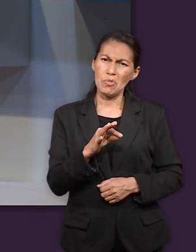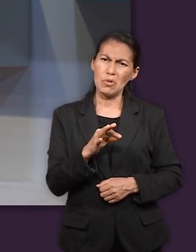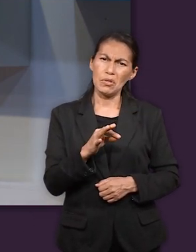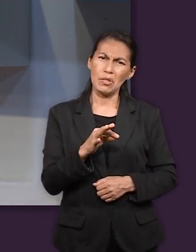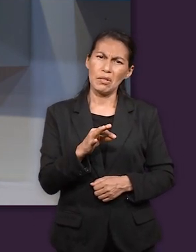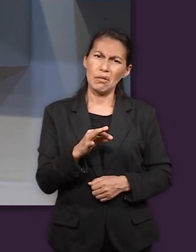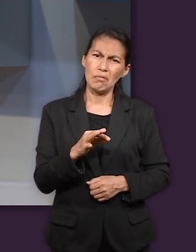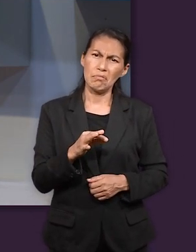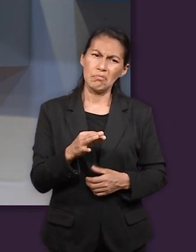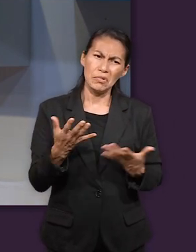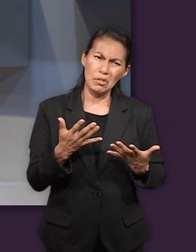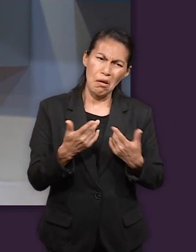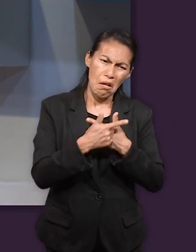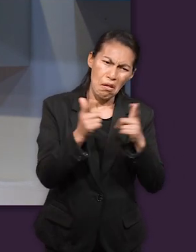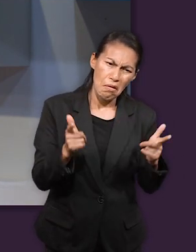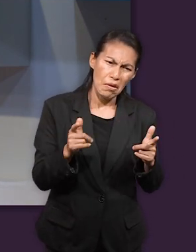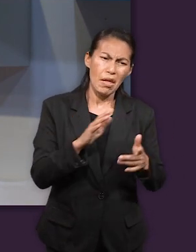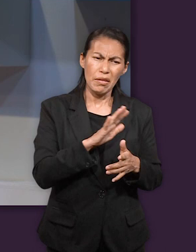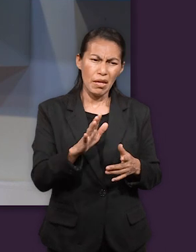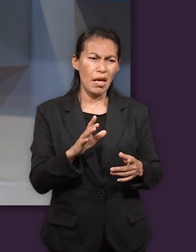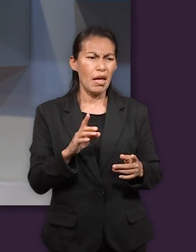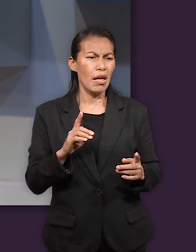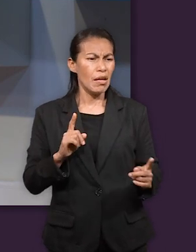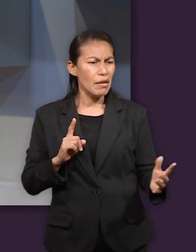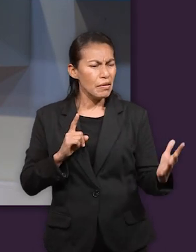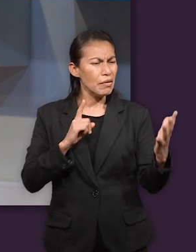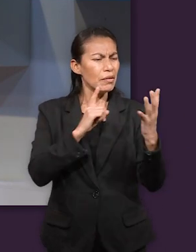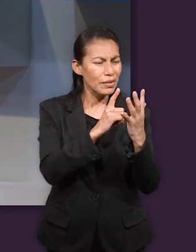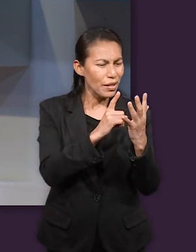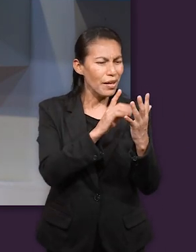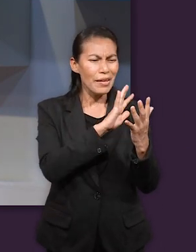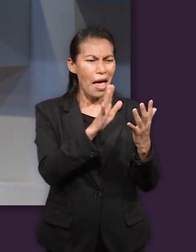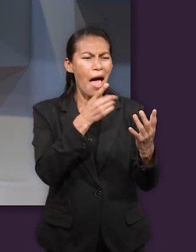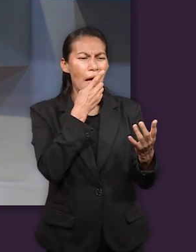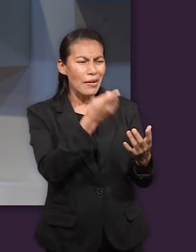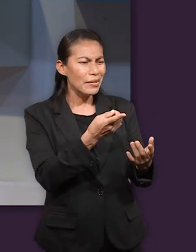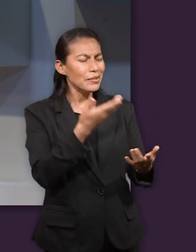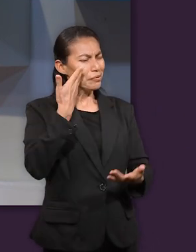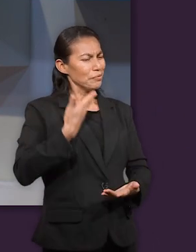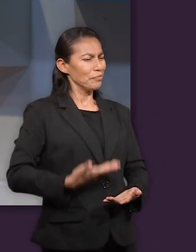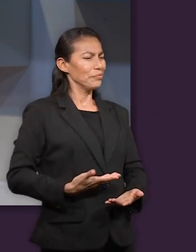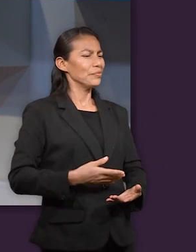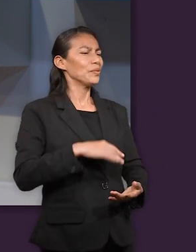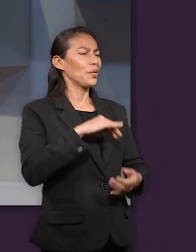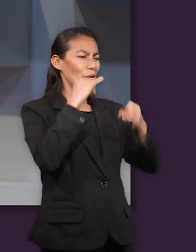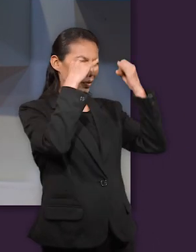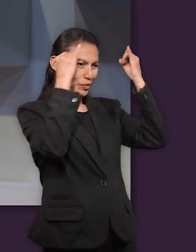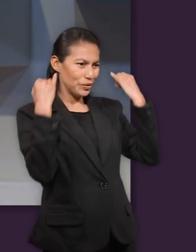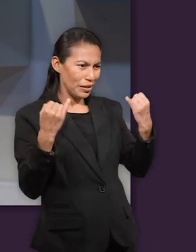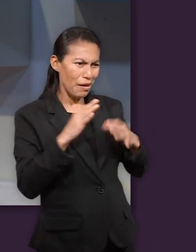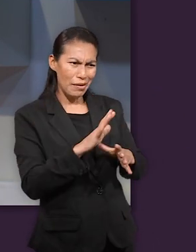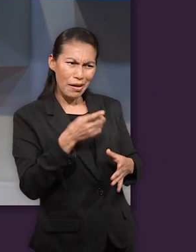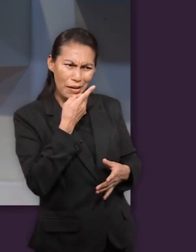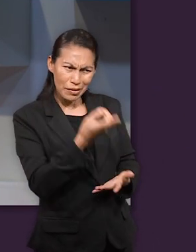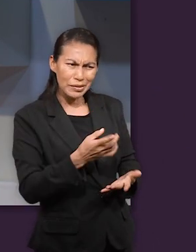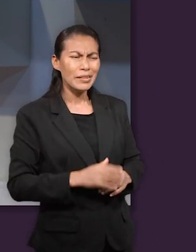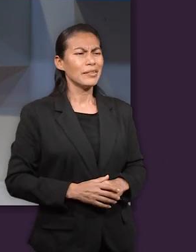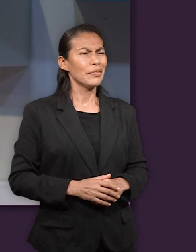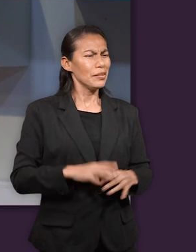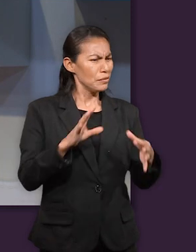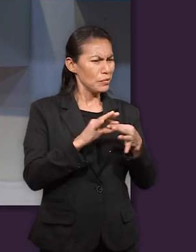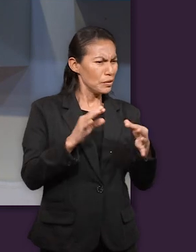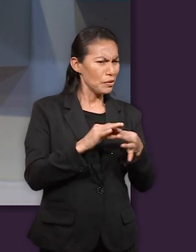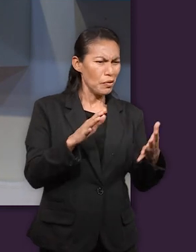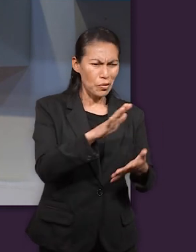permitirse el lujo de serlo porque ya se había reencontrado con ellos y las cosas habían